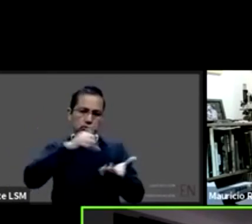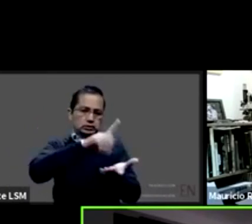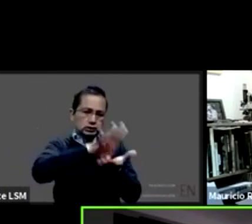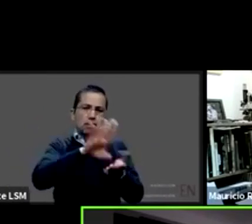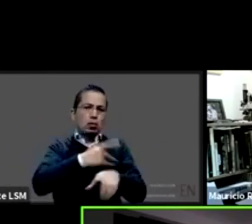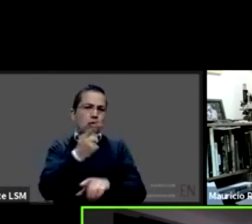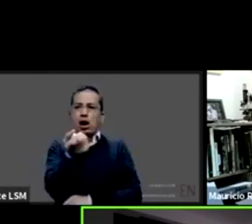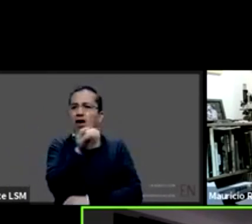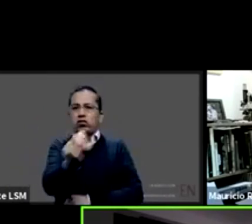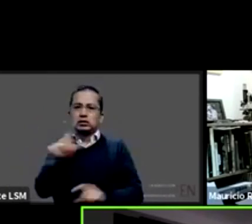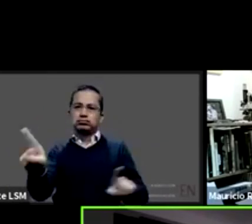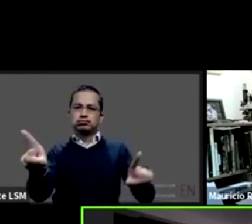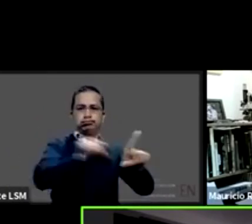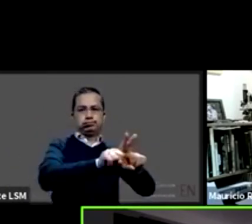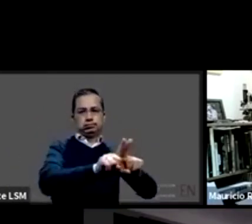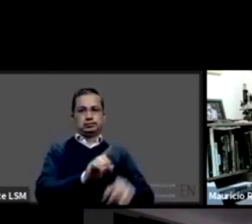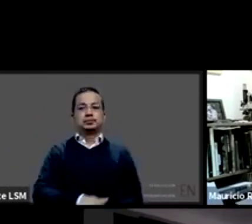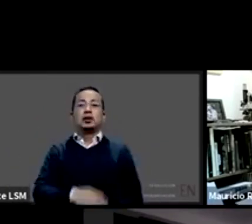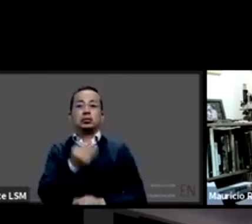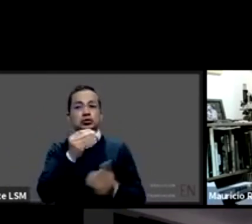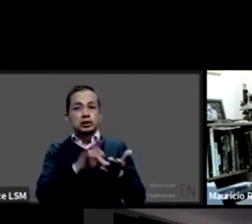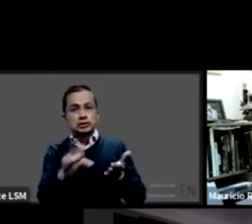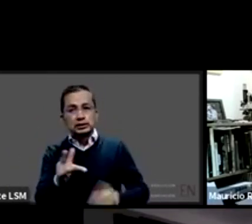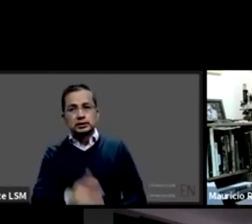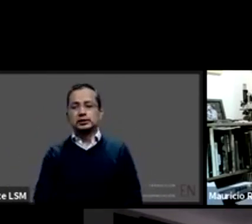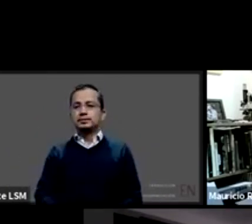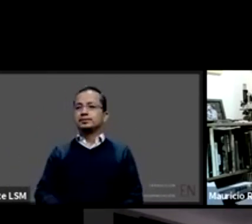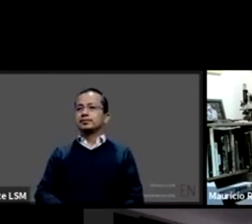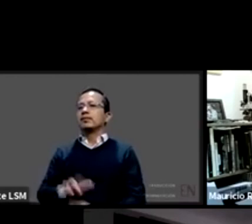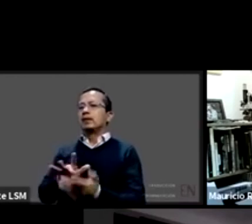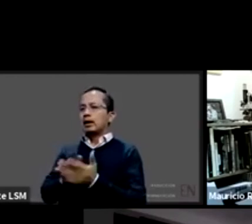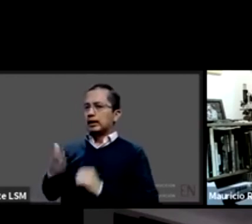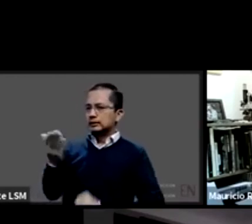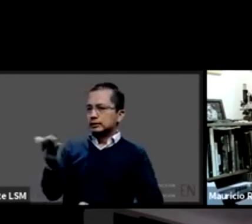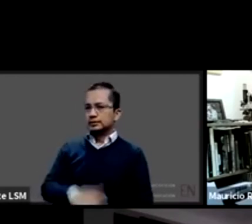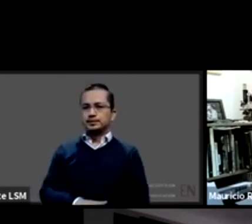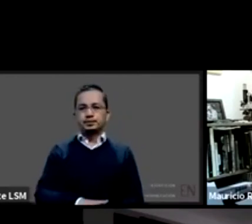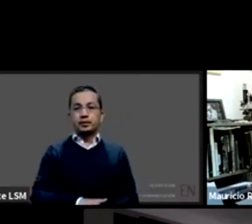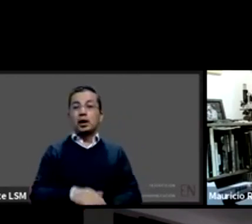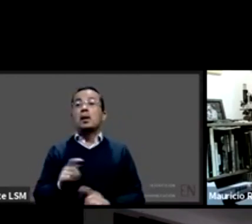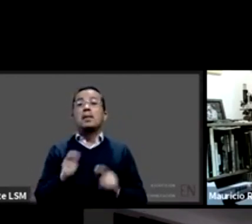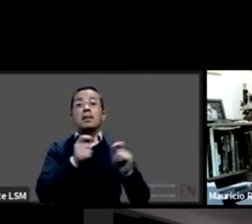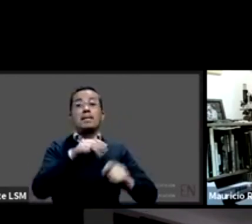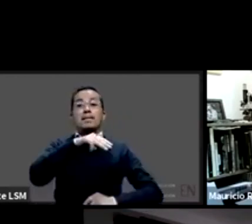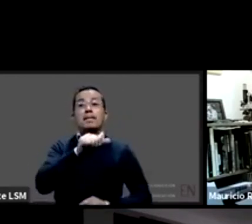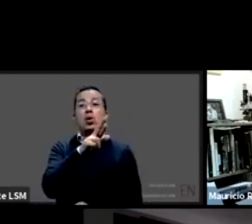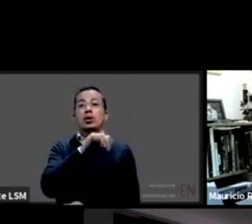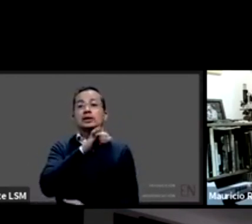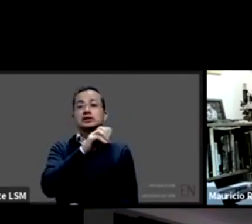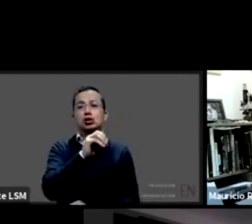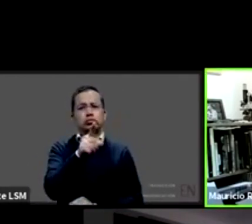-auxiliar muchísimas gracias gracias a ti Margarita Mauricio también para concluir